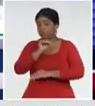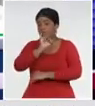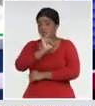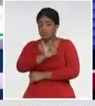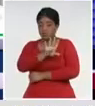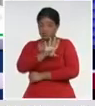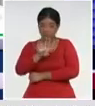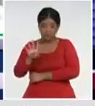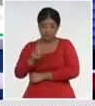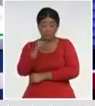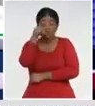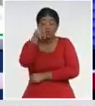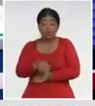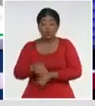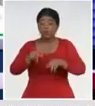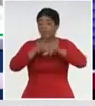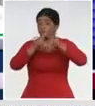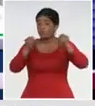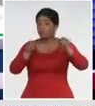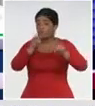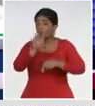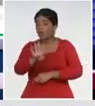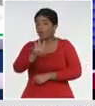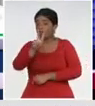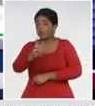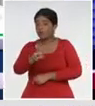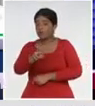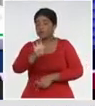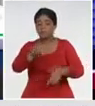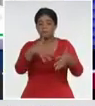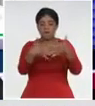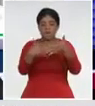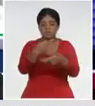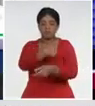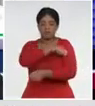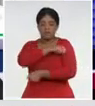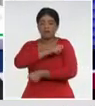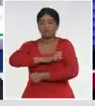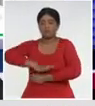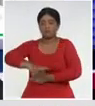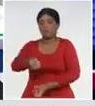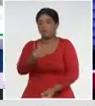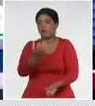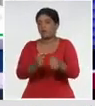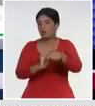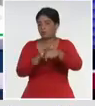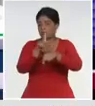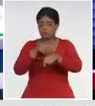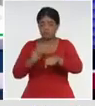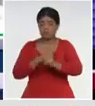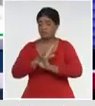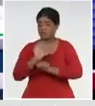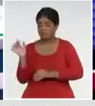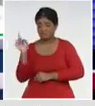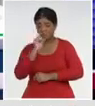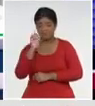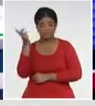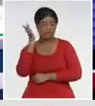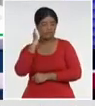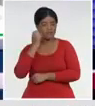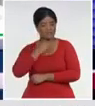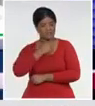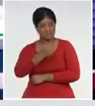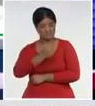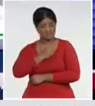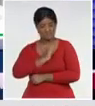hoy en Cuba, 42 eventos activos. De esta manera, estamos poniendo punto final a nuestra conferencia